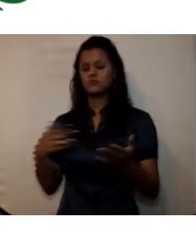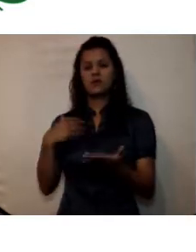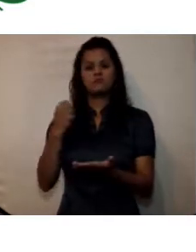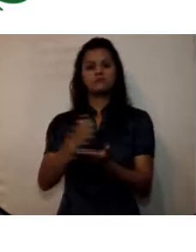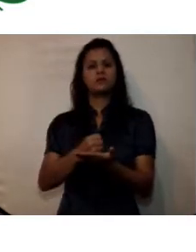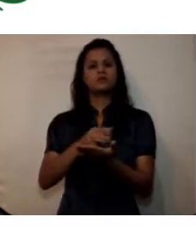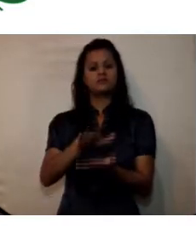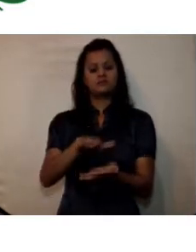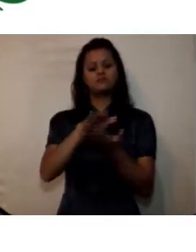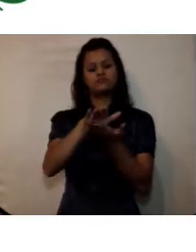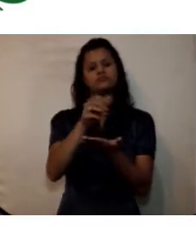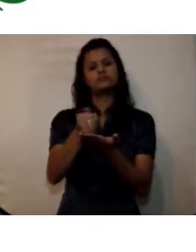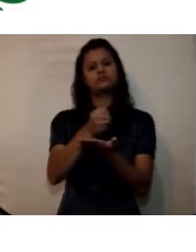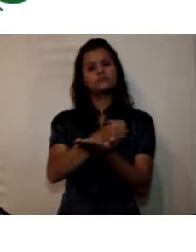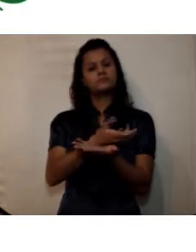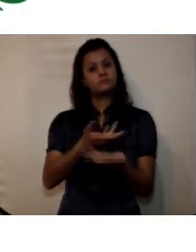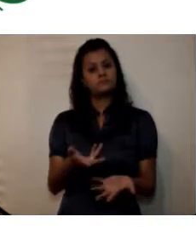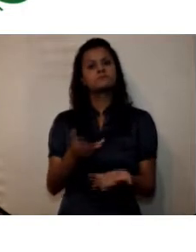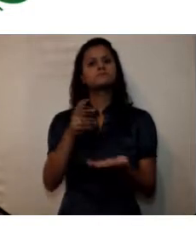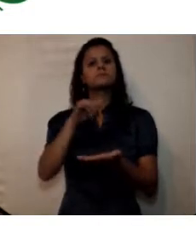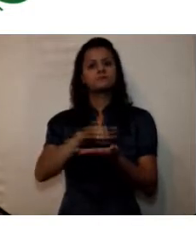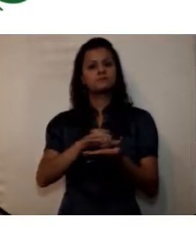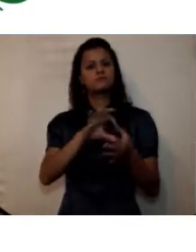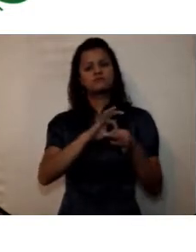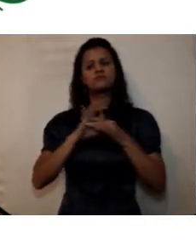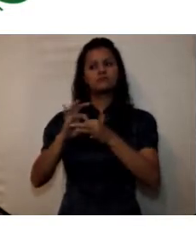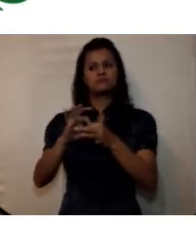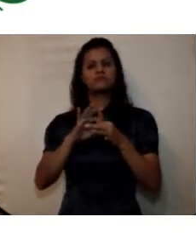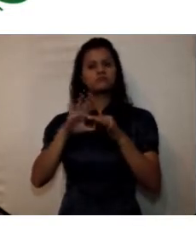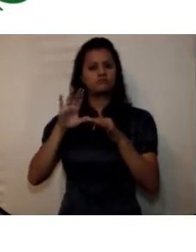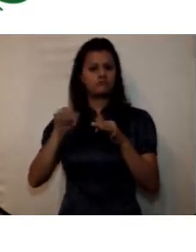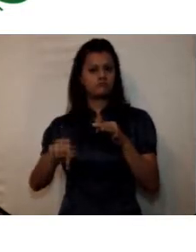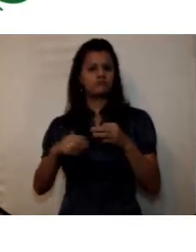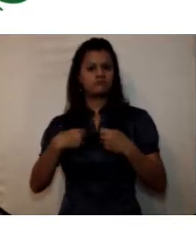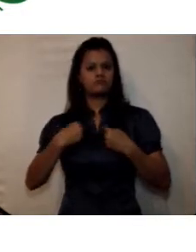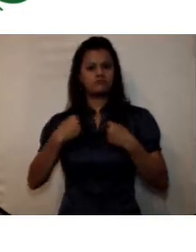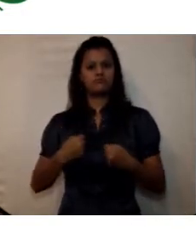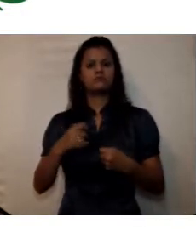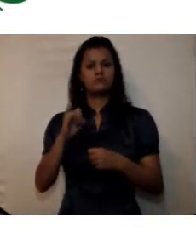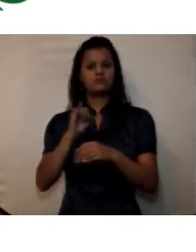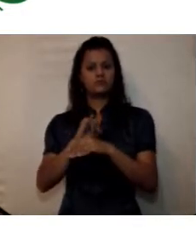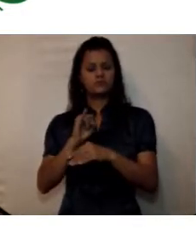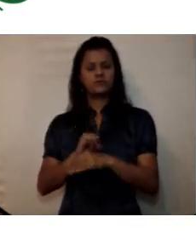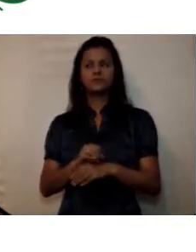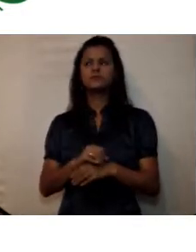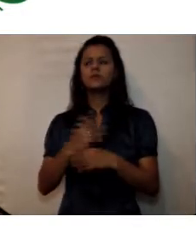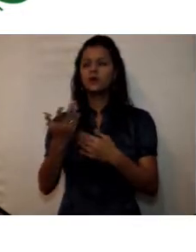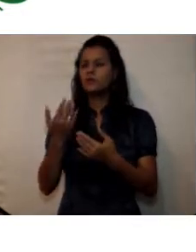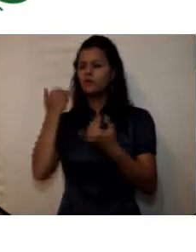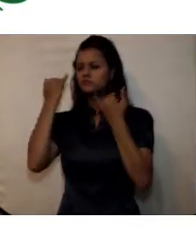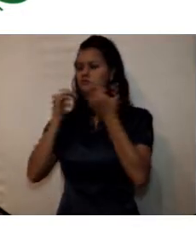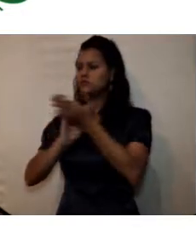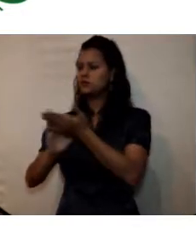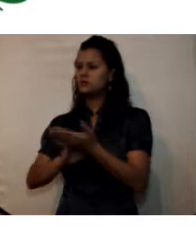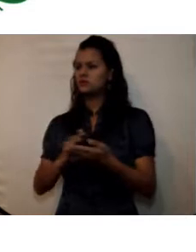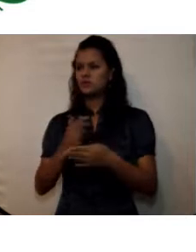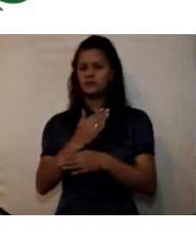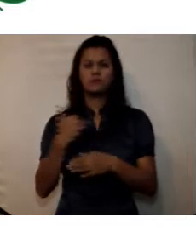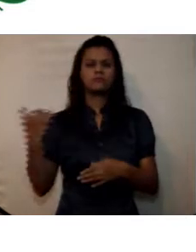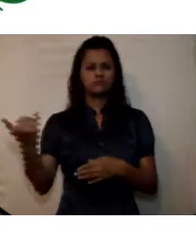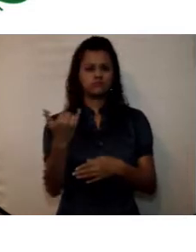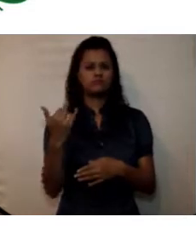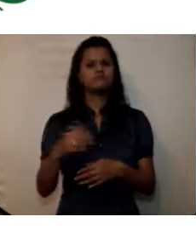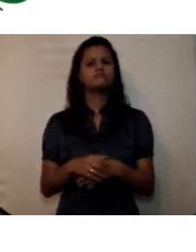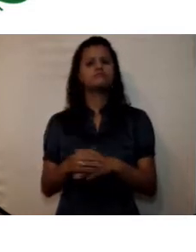visibilidad posicionamiento institucional y la solución a problemáticas de corte social continuidad del proceso de provisión de cargos de